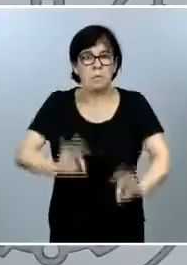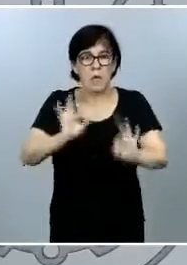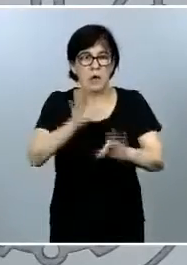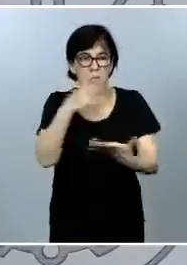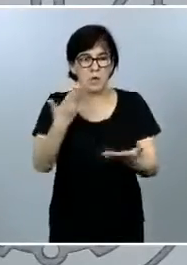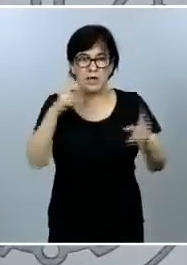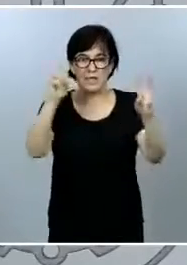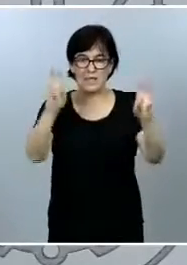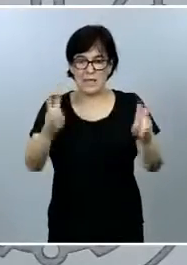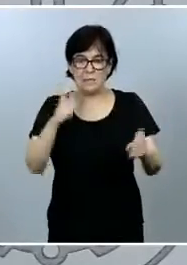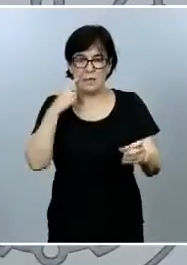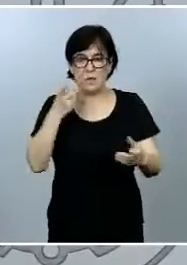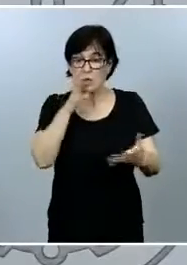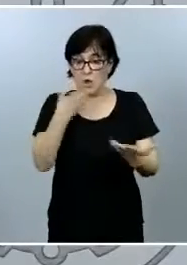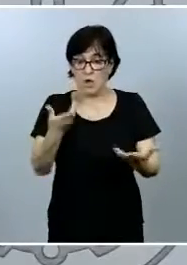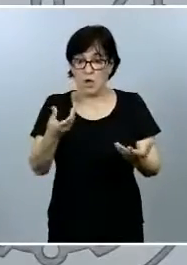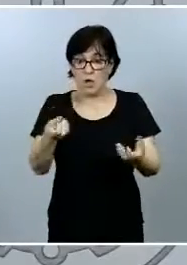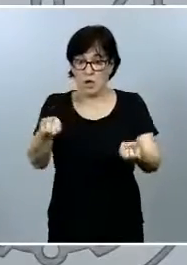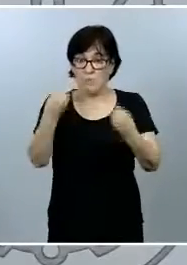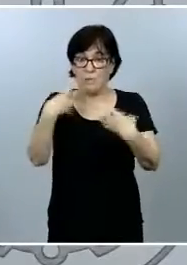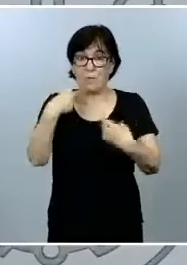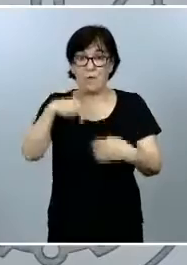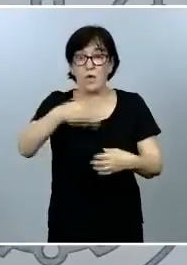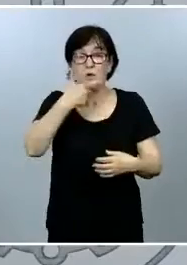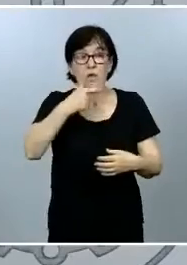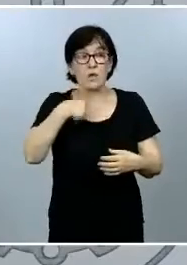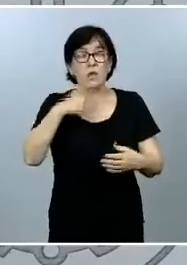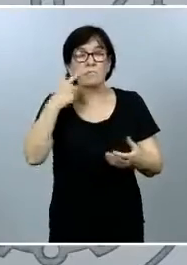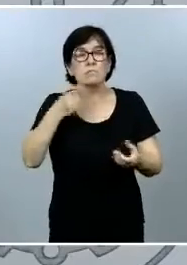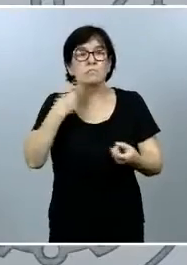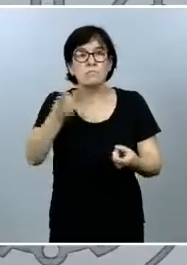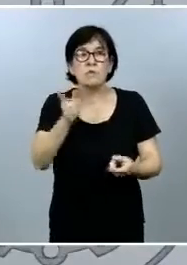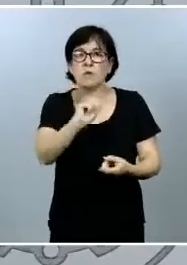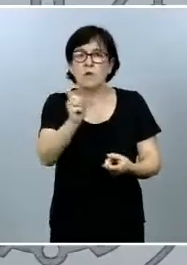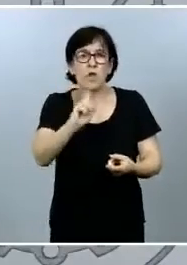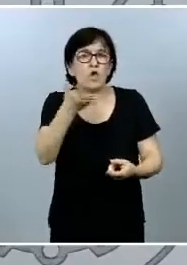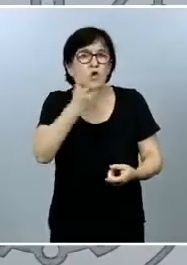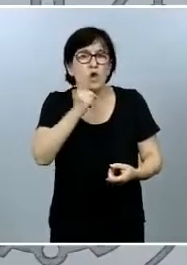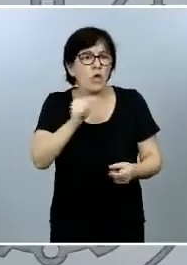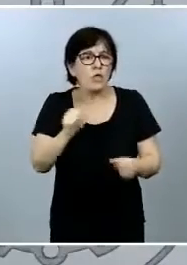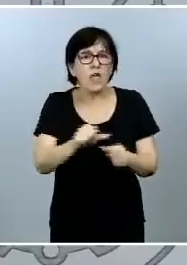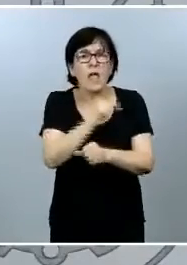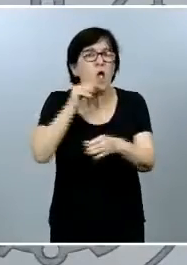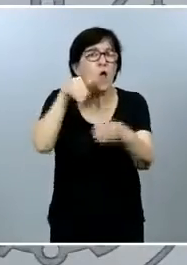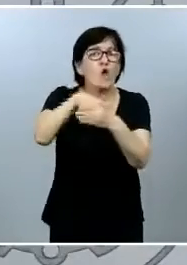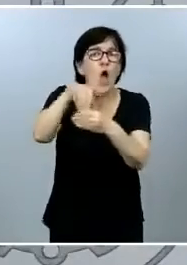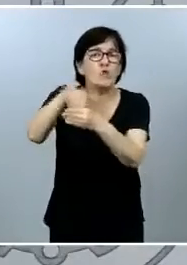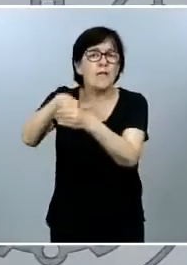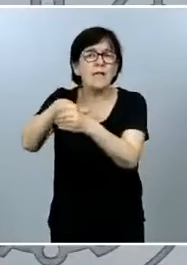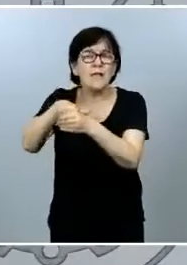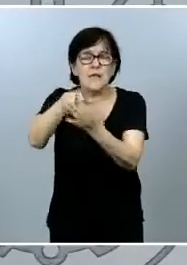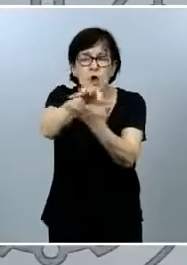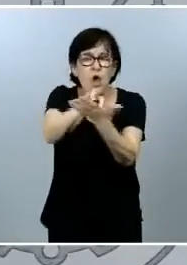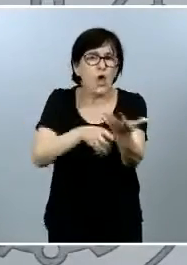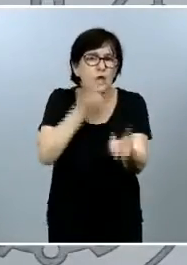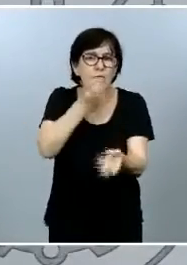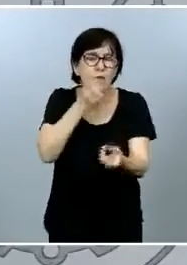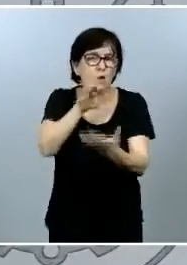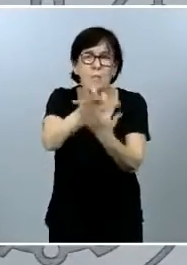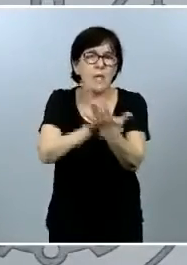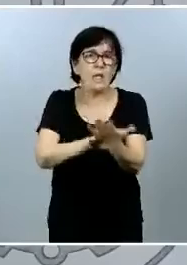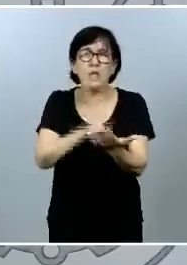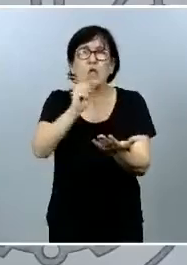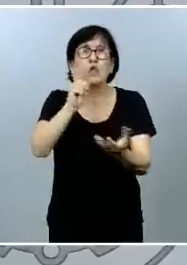los datos conocidos hoy también ponen de manifiesto que no se conocía el contenido de ese informe y por tanto no se ha